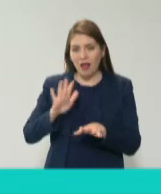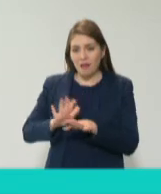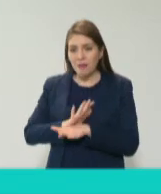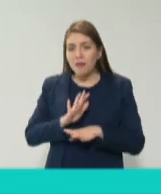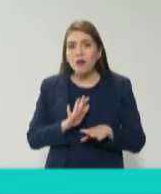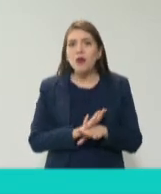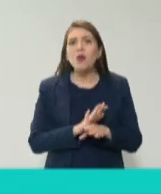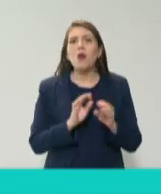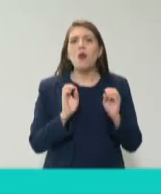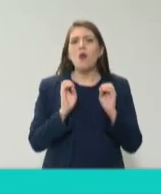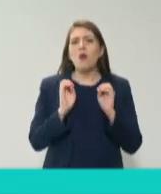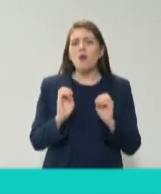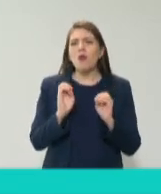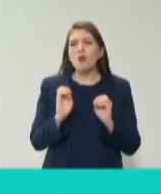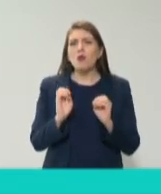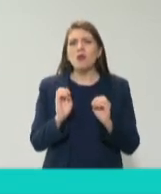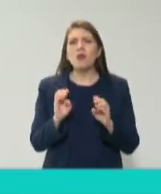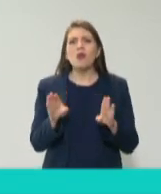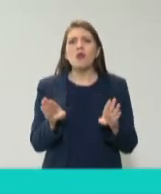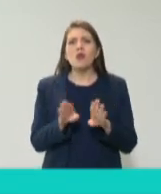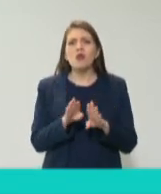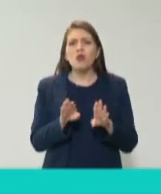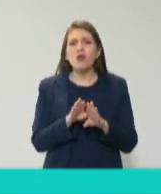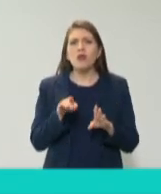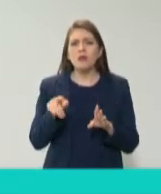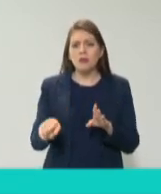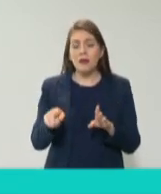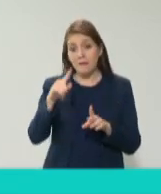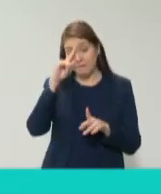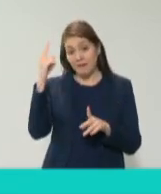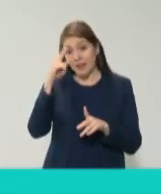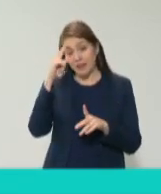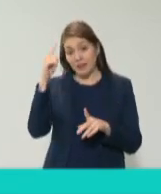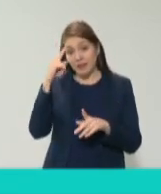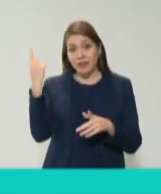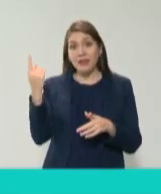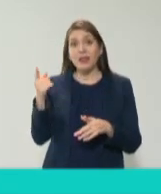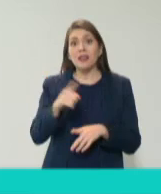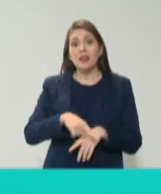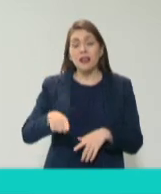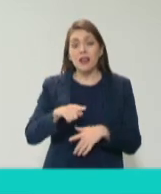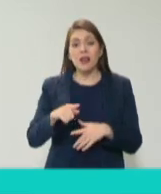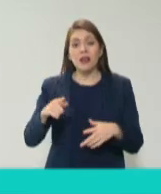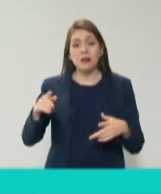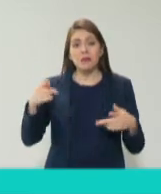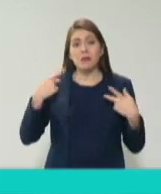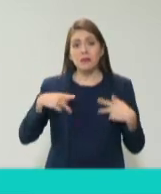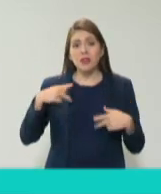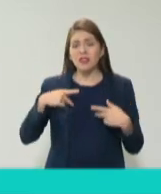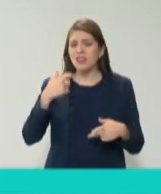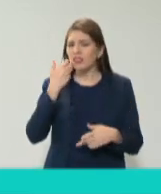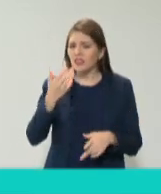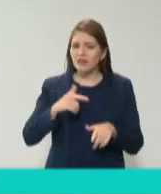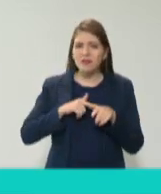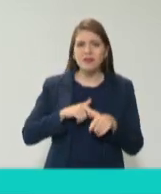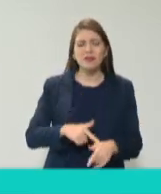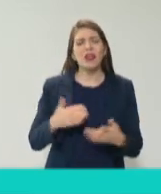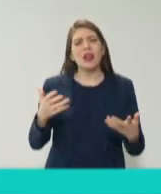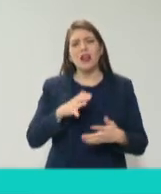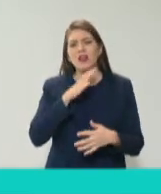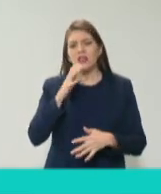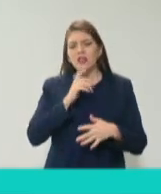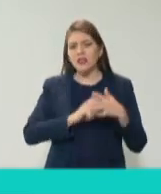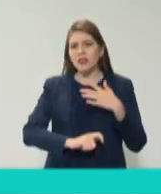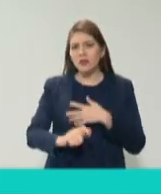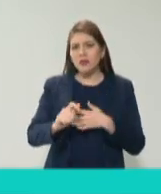sea ponerle las cosas más difíciles aquellos que se empeñan en cometer actos de corrupción en el país y